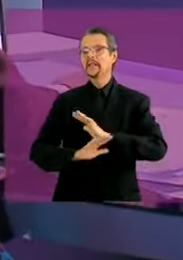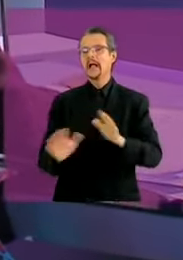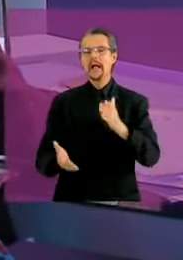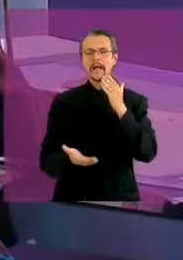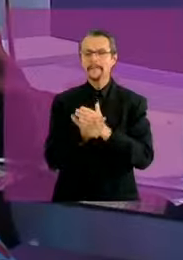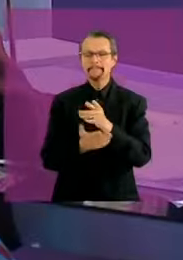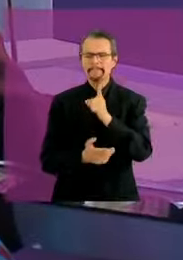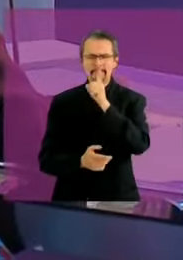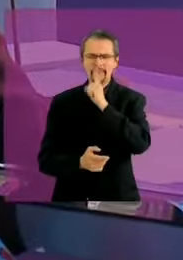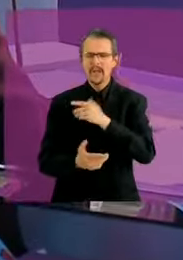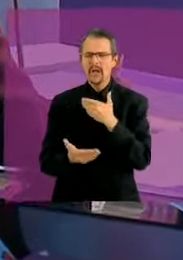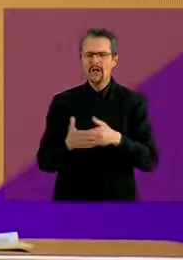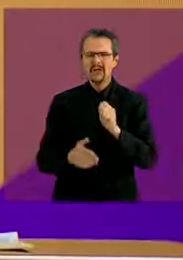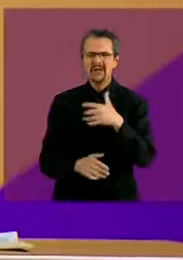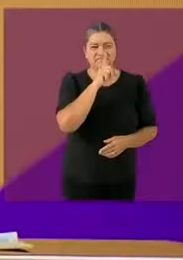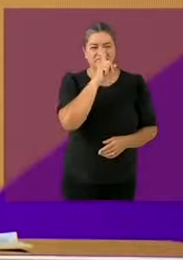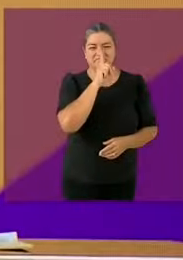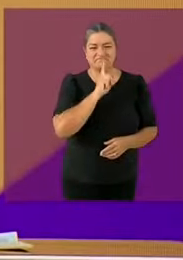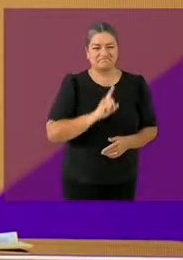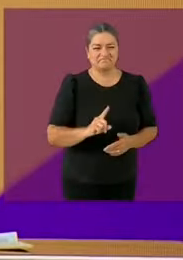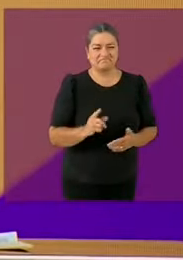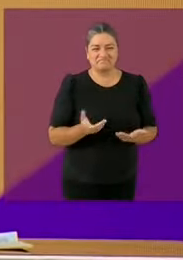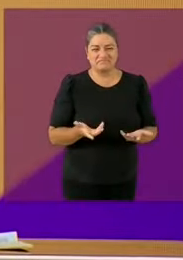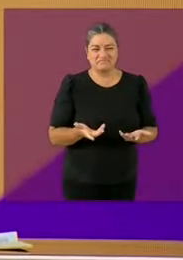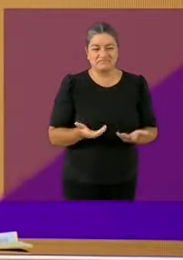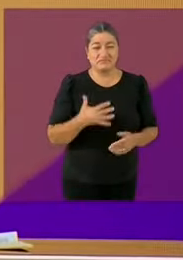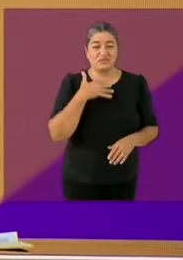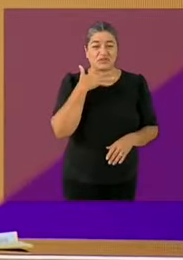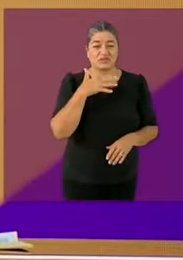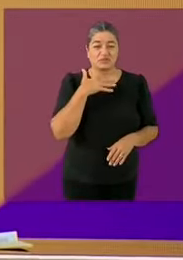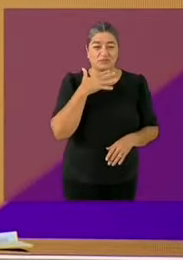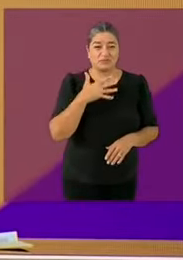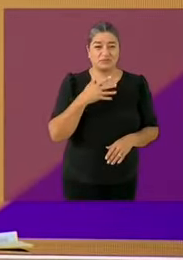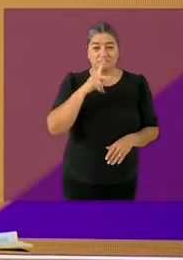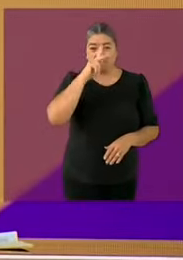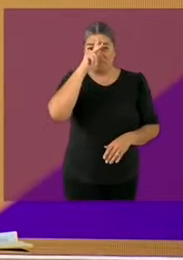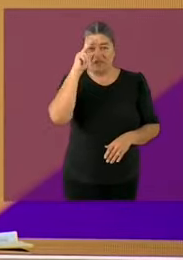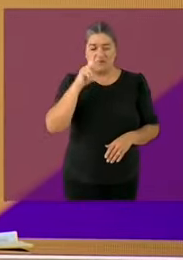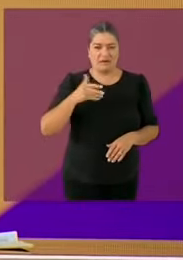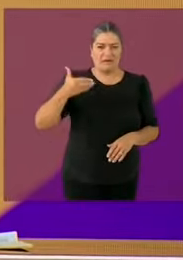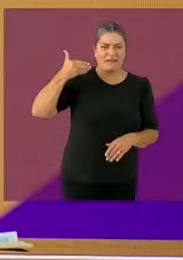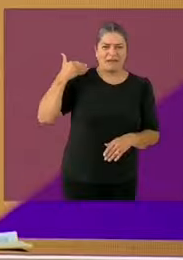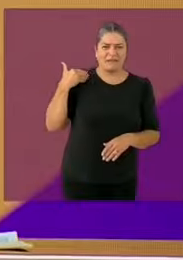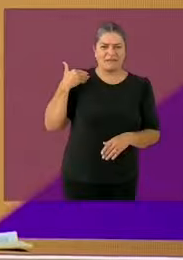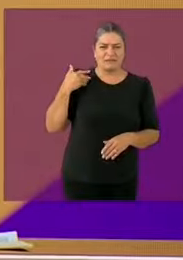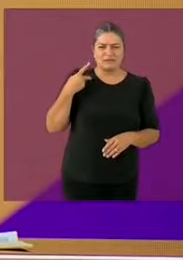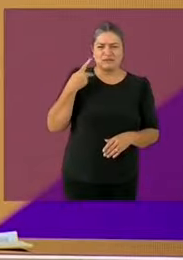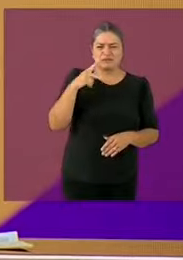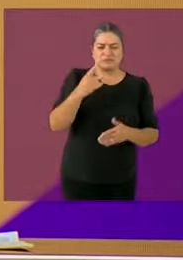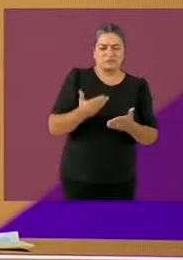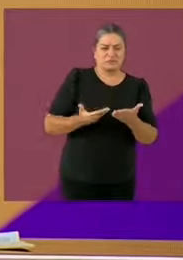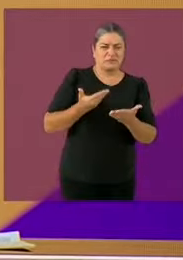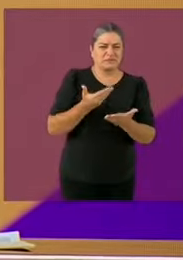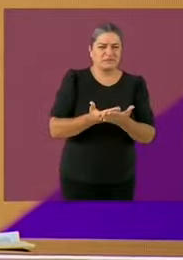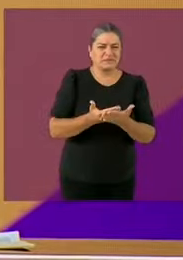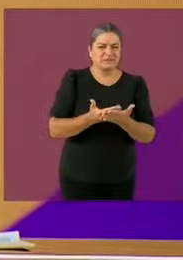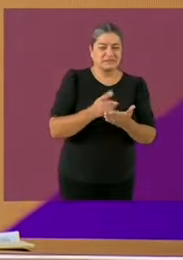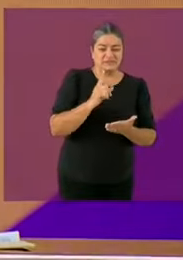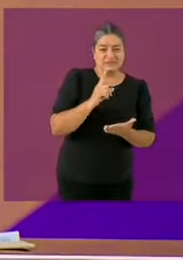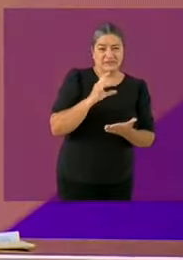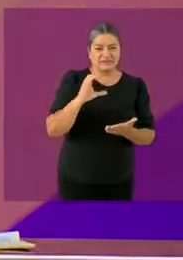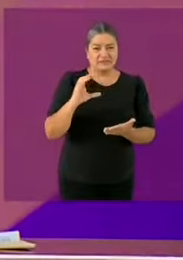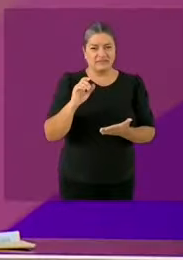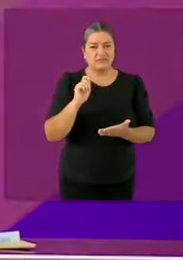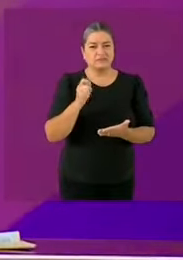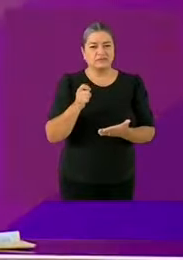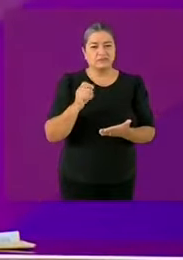corrupción está peor que nunca. Tu plan C es un plan C de corrupción. Por lo tanto, yo